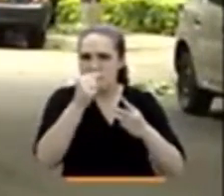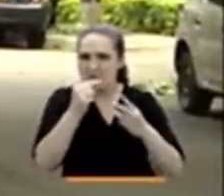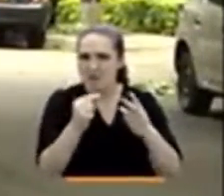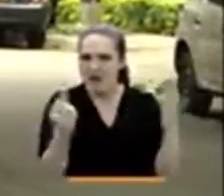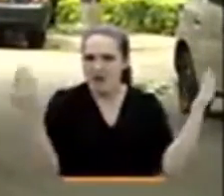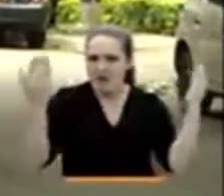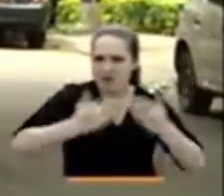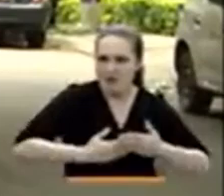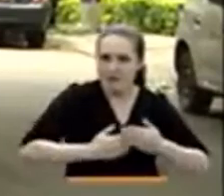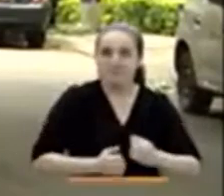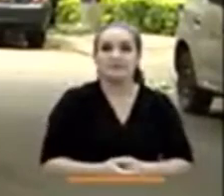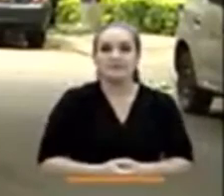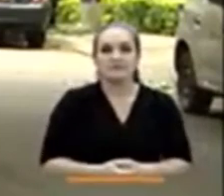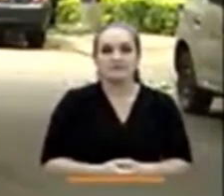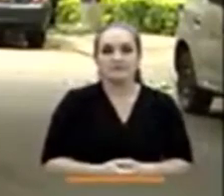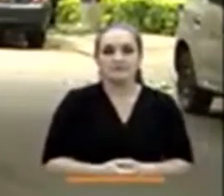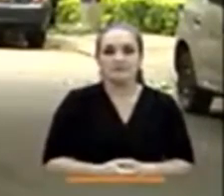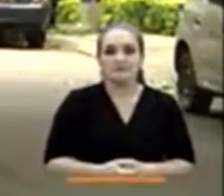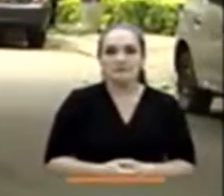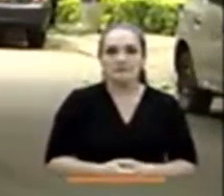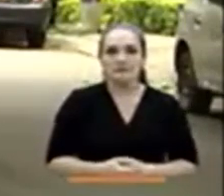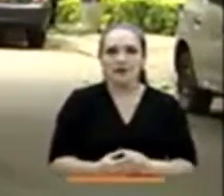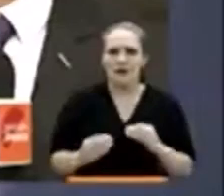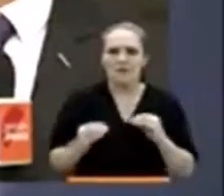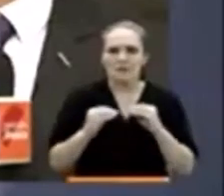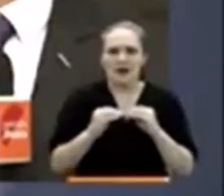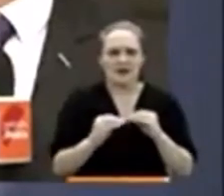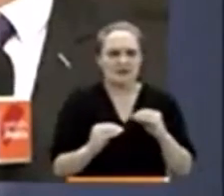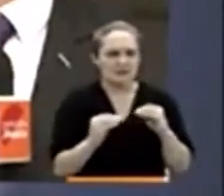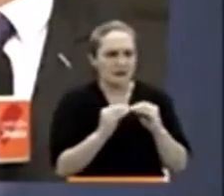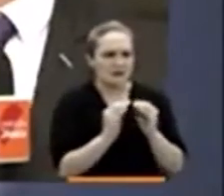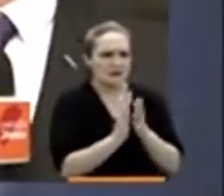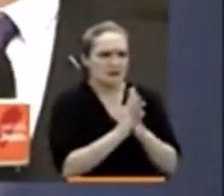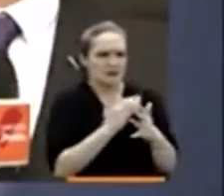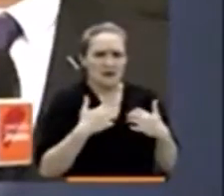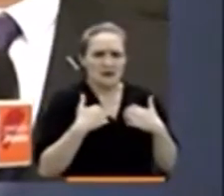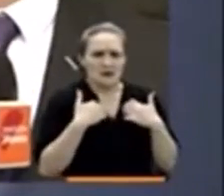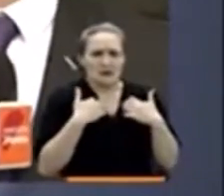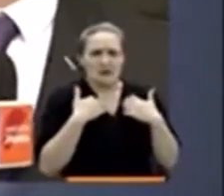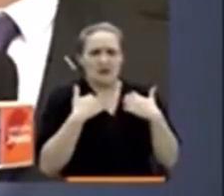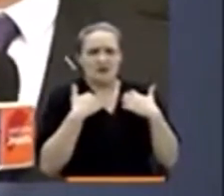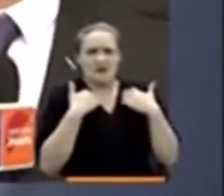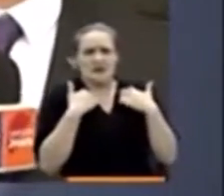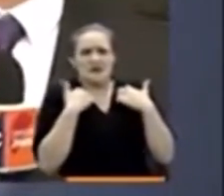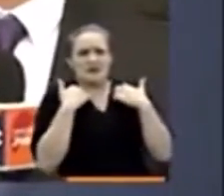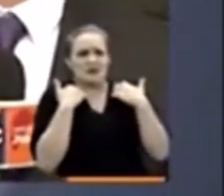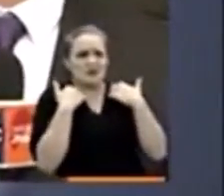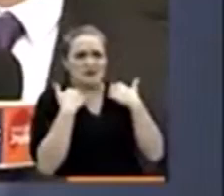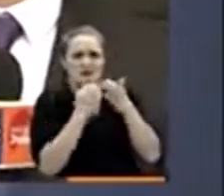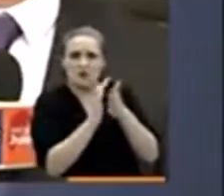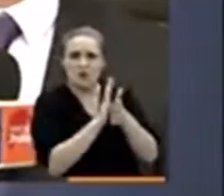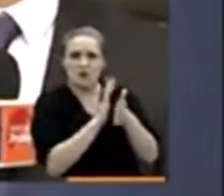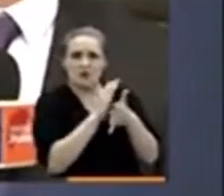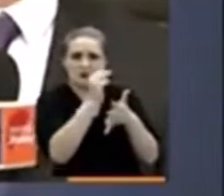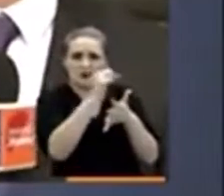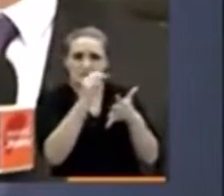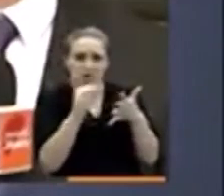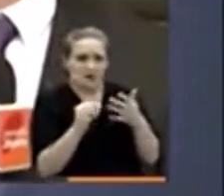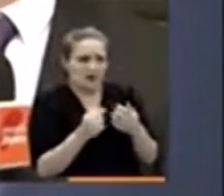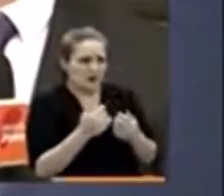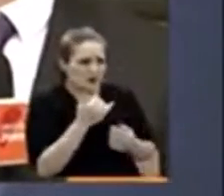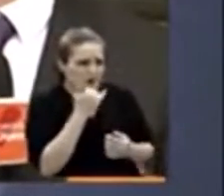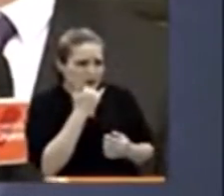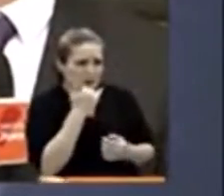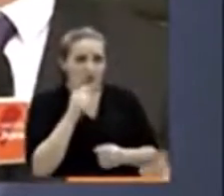Y es que con el pasar de las horas se conocen detalles realmente escalofriantes de cómo se dio la desaparición de Maximiliano